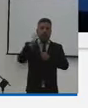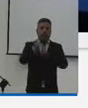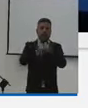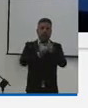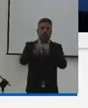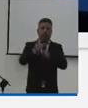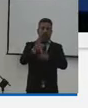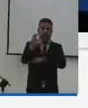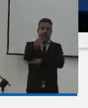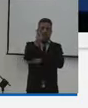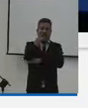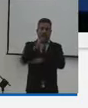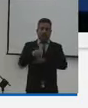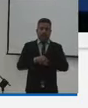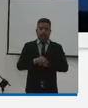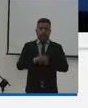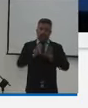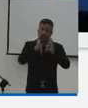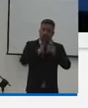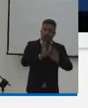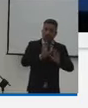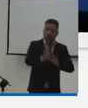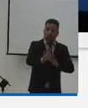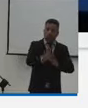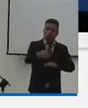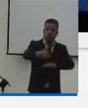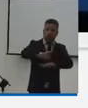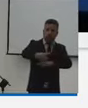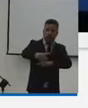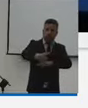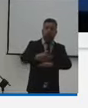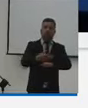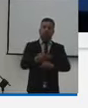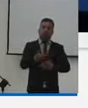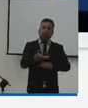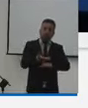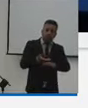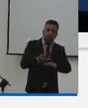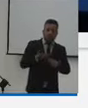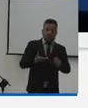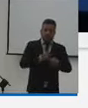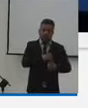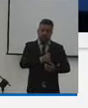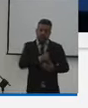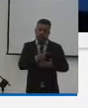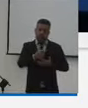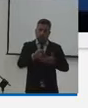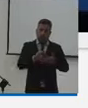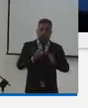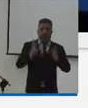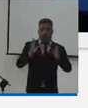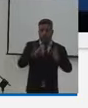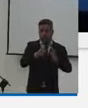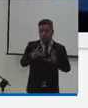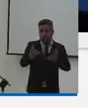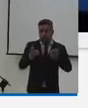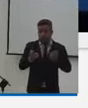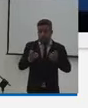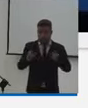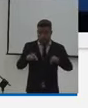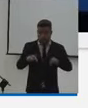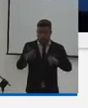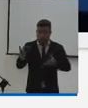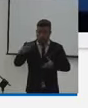deportivos de Colombia atendiendo su solicitud su requerimiento que ellos